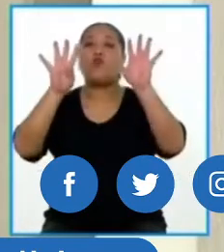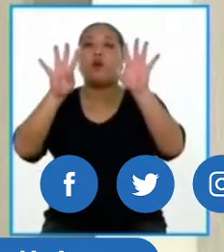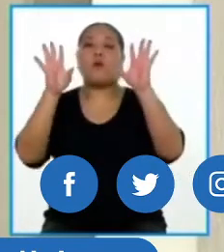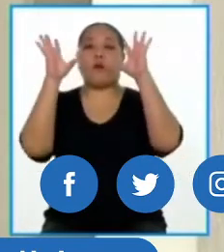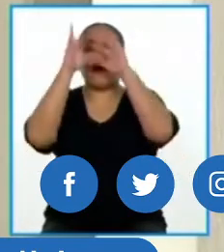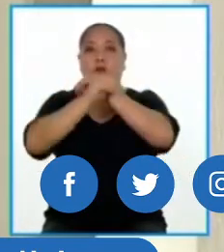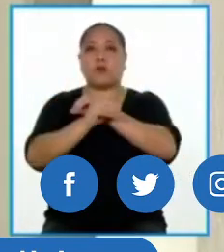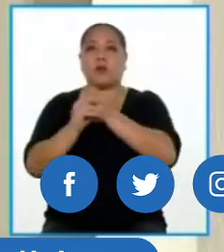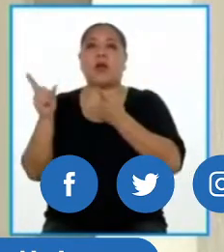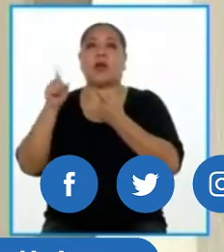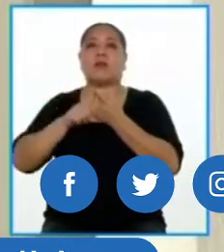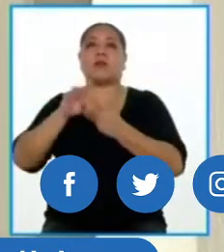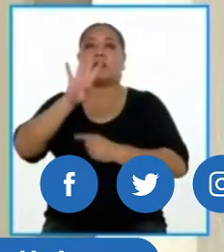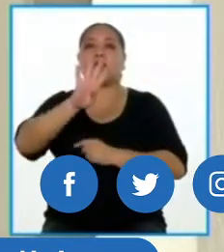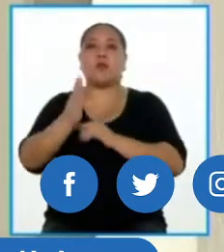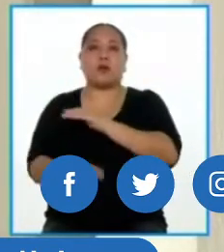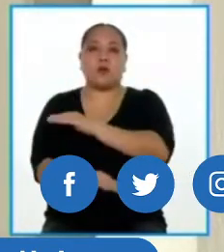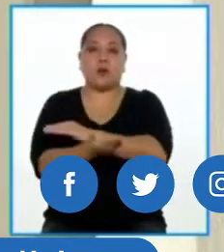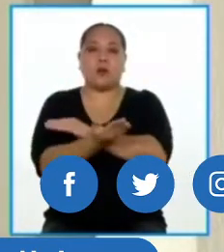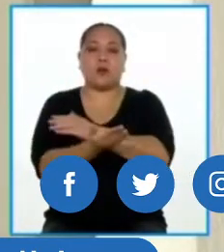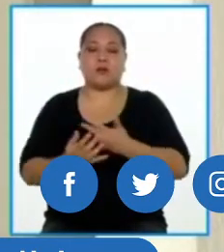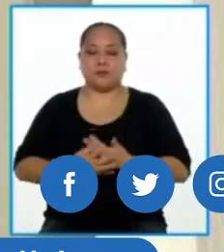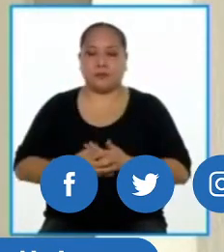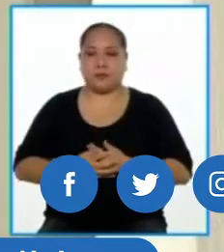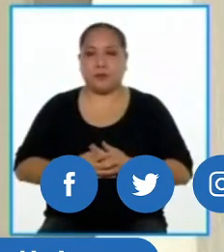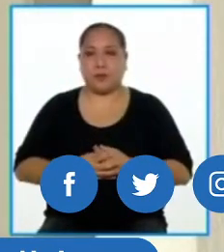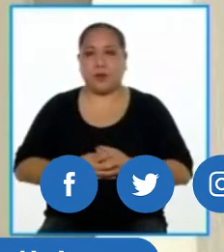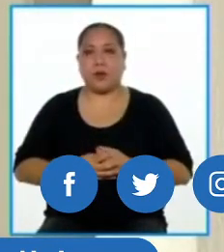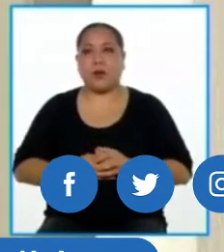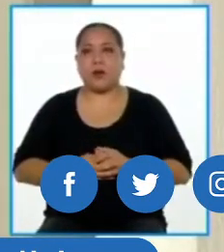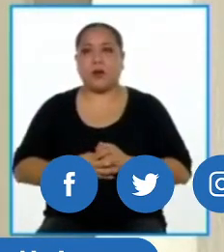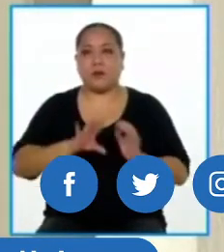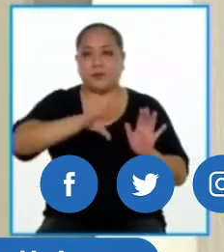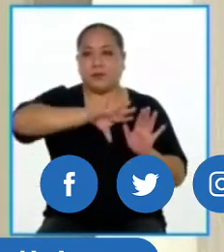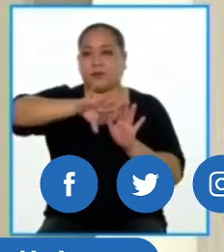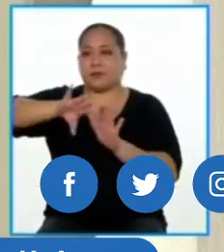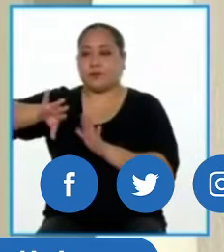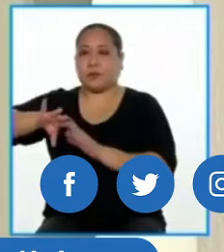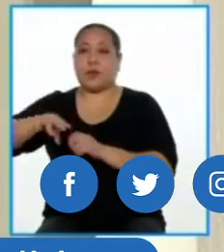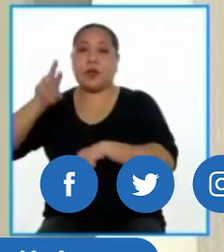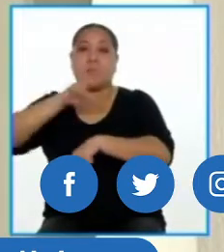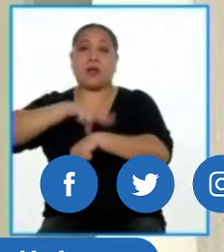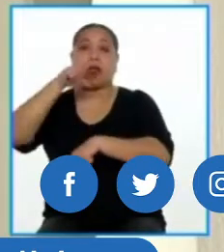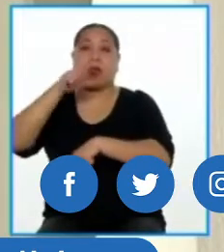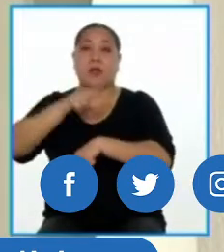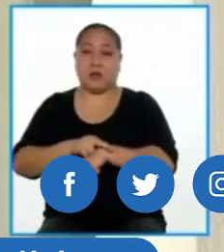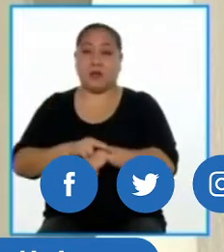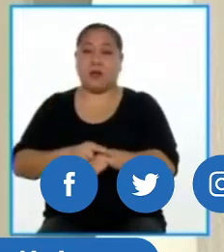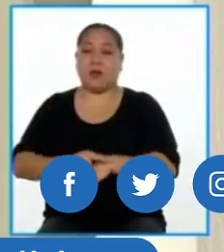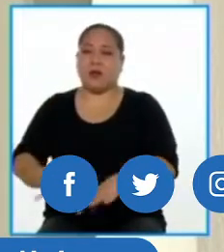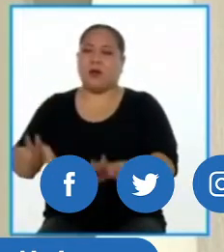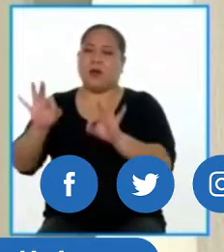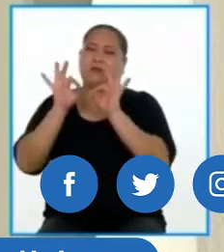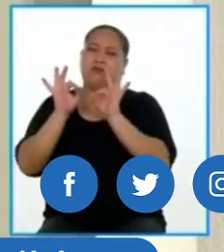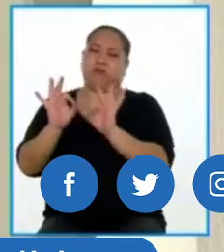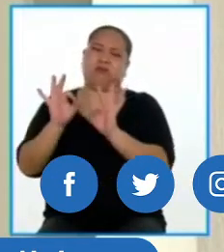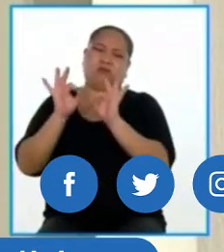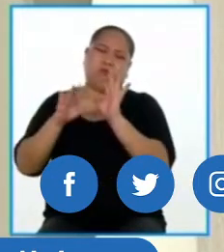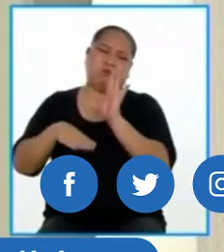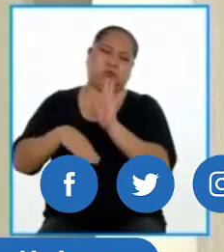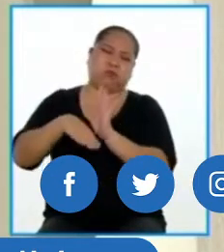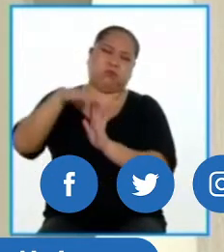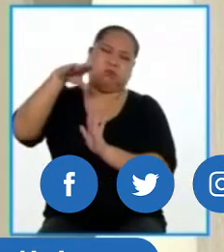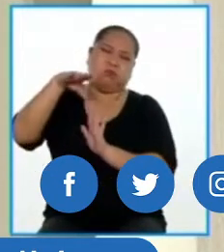a cuatro de la mañana. Para las regiones que están en el nivel de alerta muy